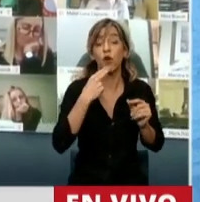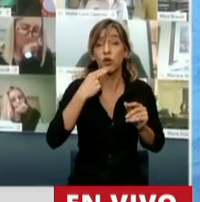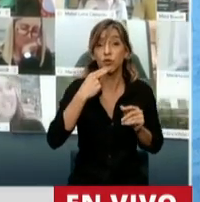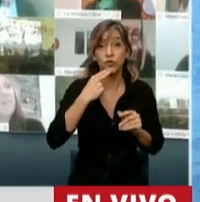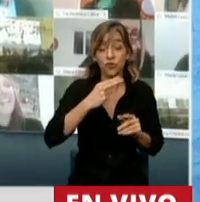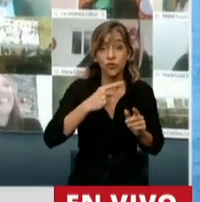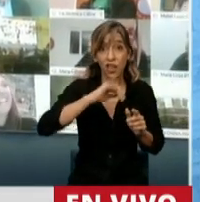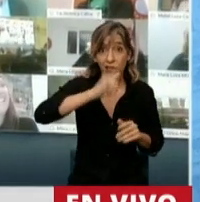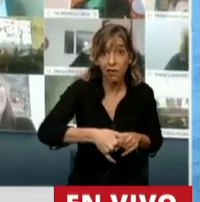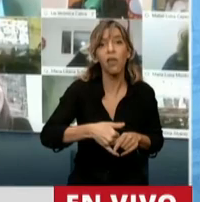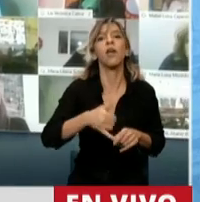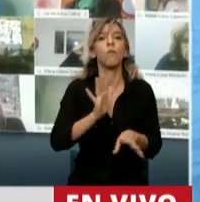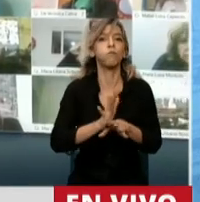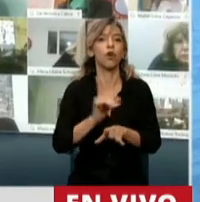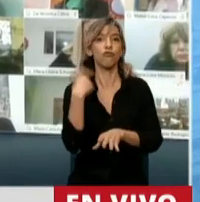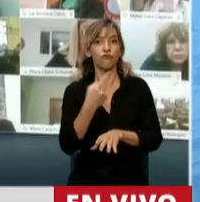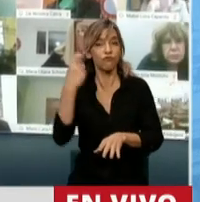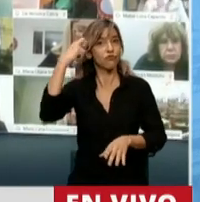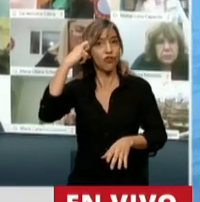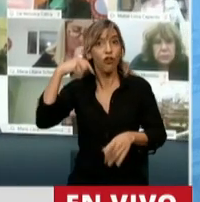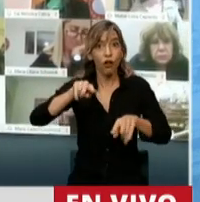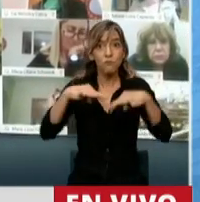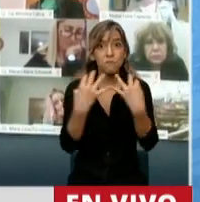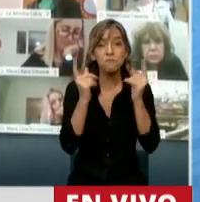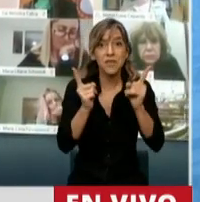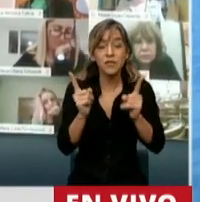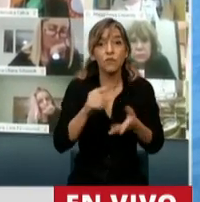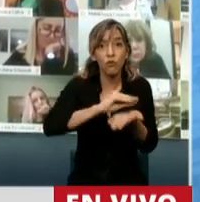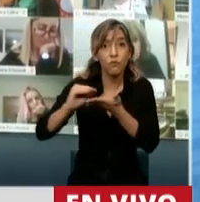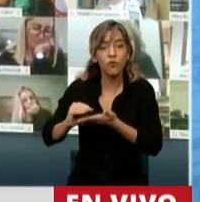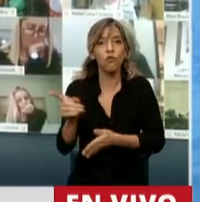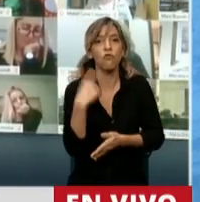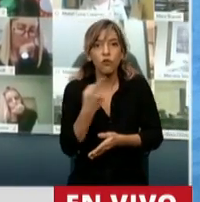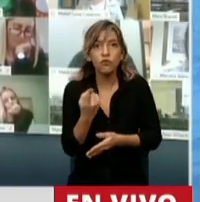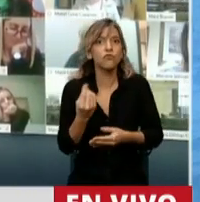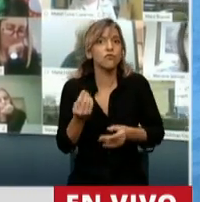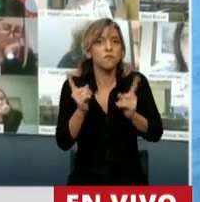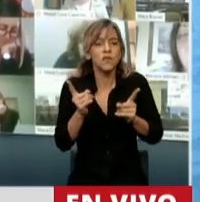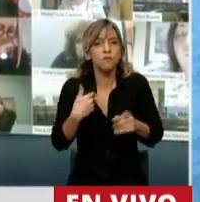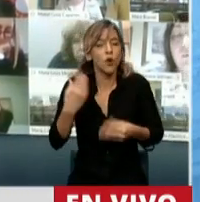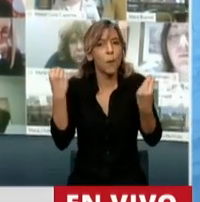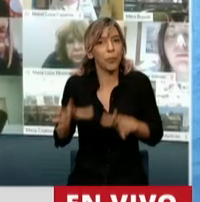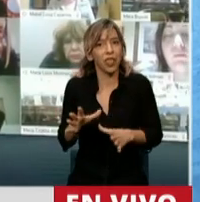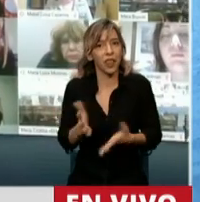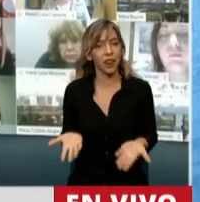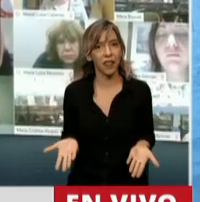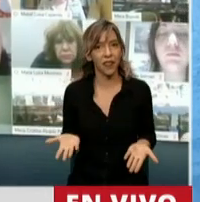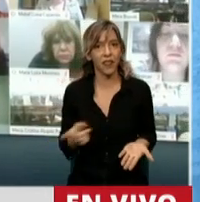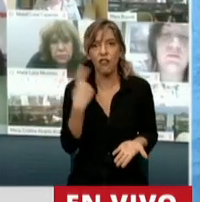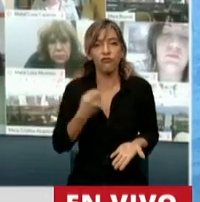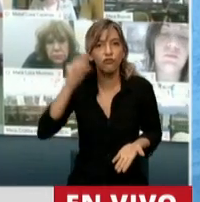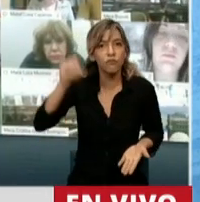diálogo. Nosotros incapaces de resolver los problemas que nos creamos a nosotros mismos. ¿Quién